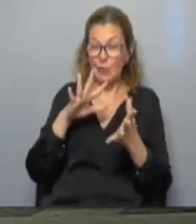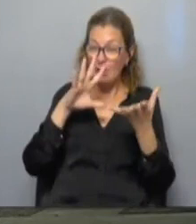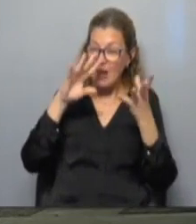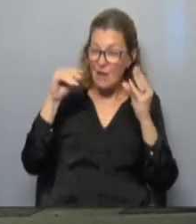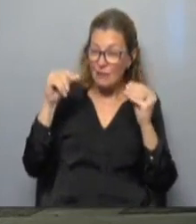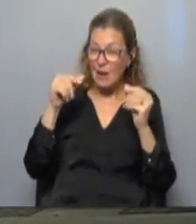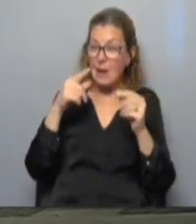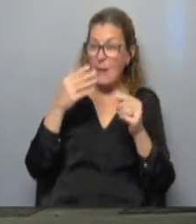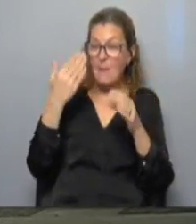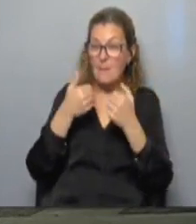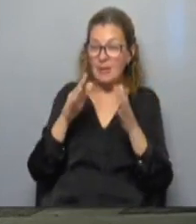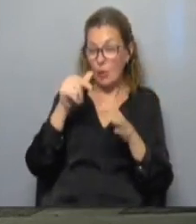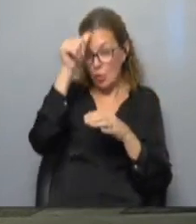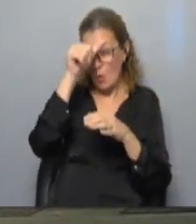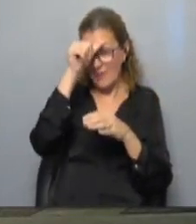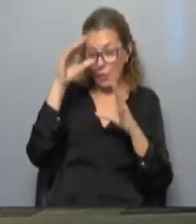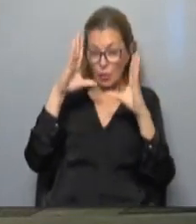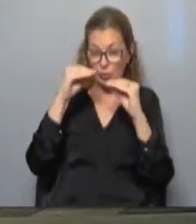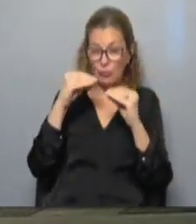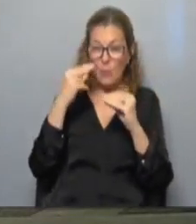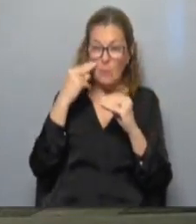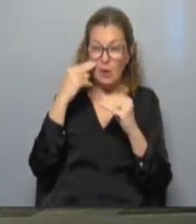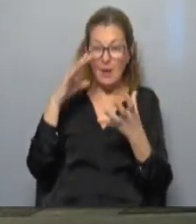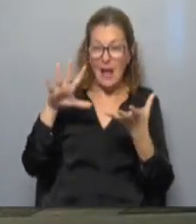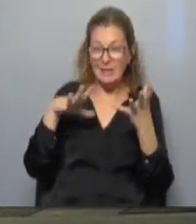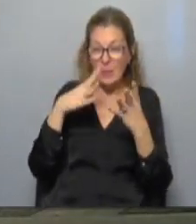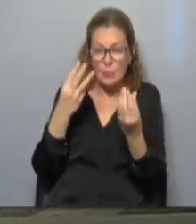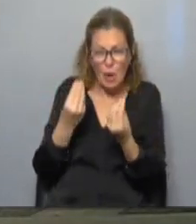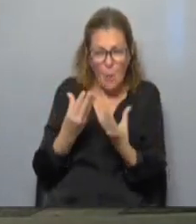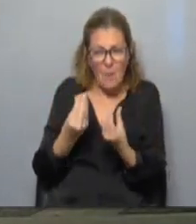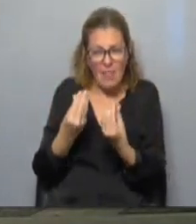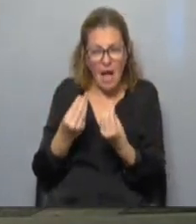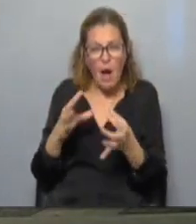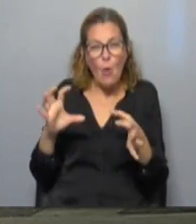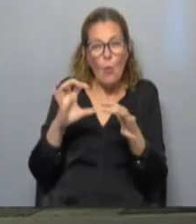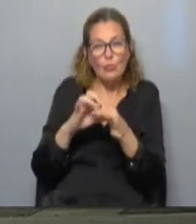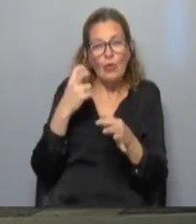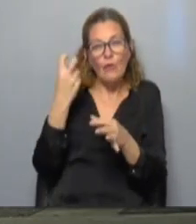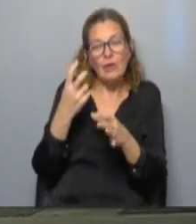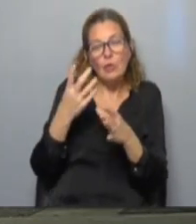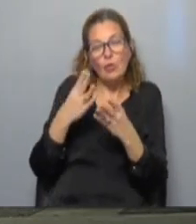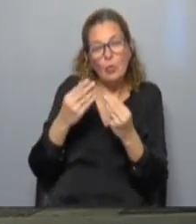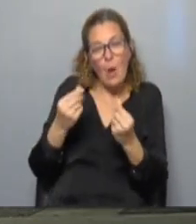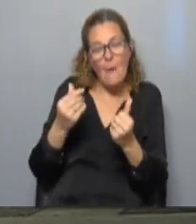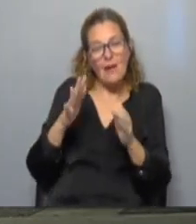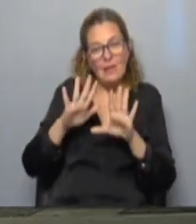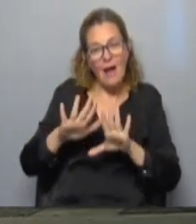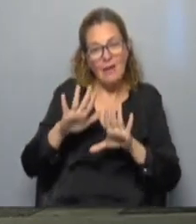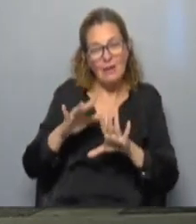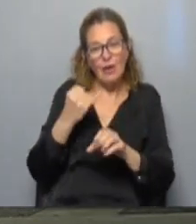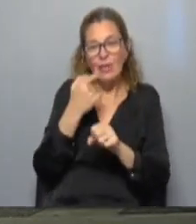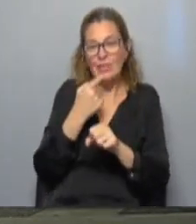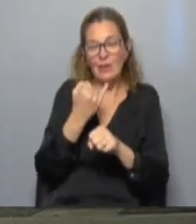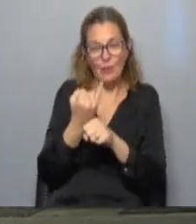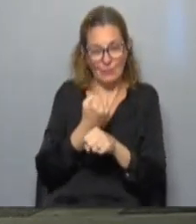se inició el domingo por la noche a raíz de una masa de aire muy húmeda en combinación con vientos suaves y calmos, reportó el Instituto de